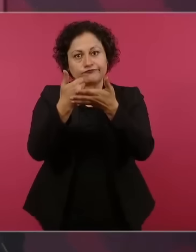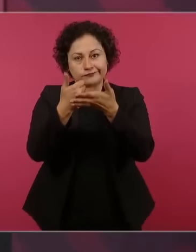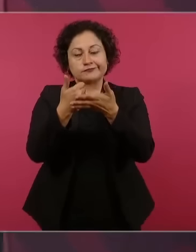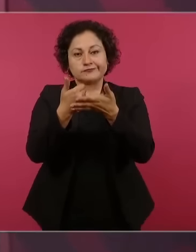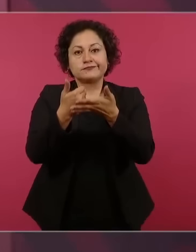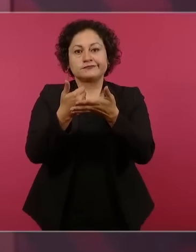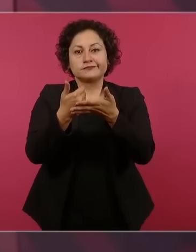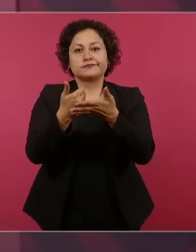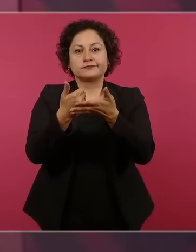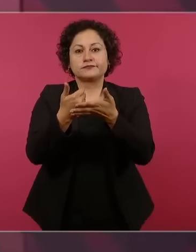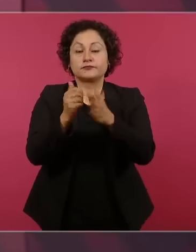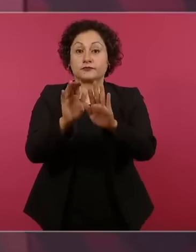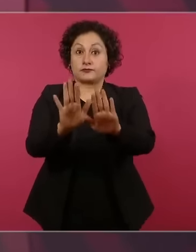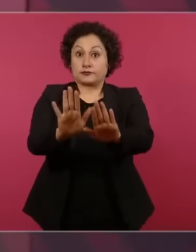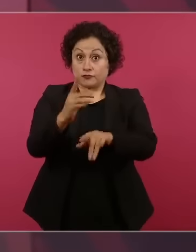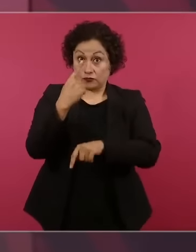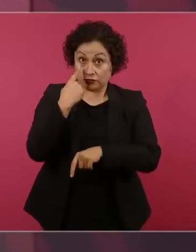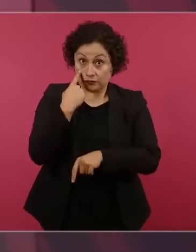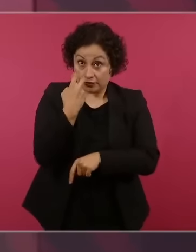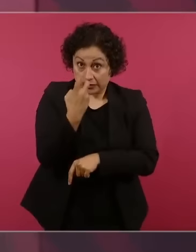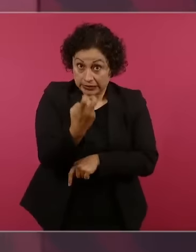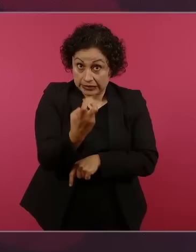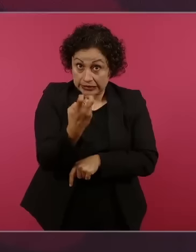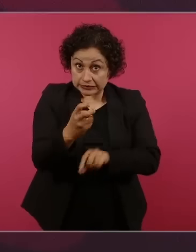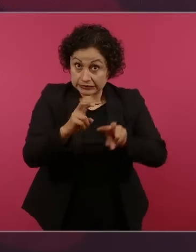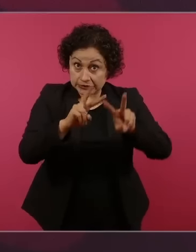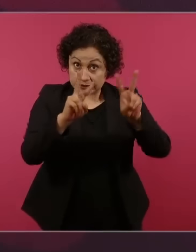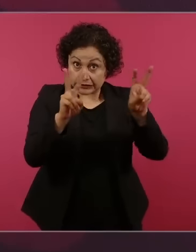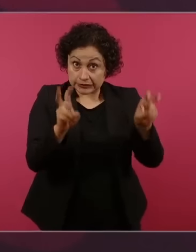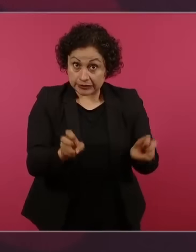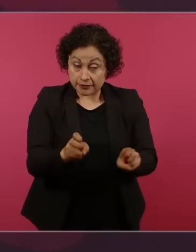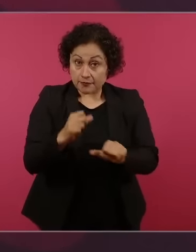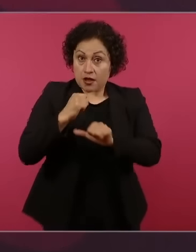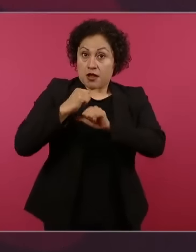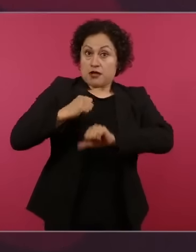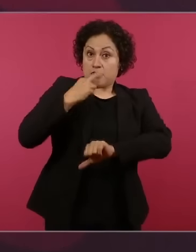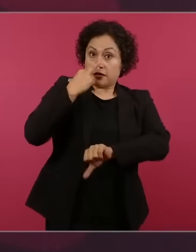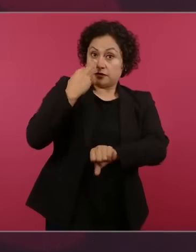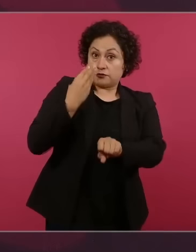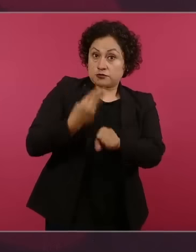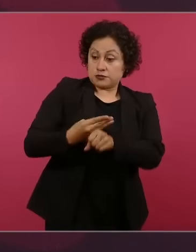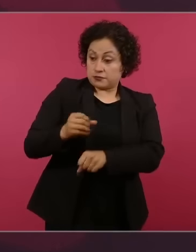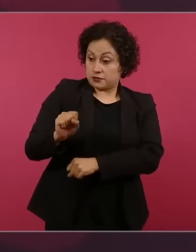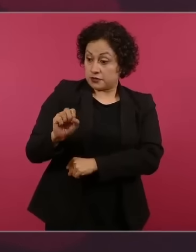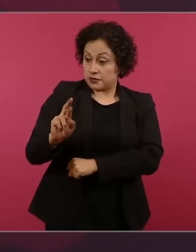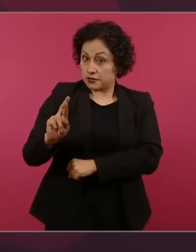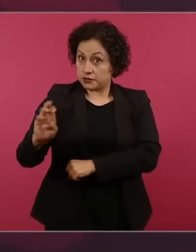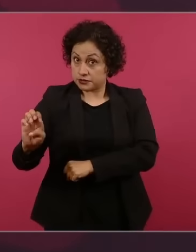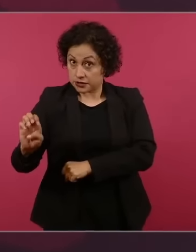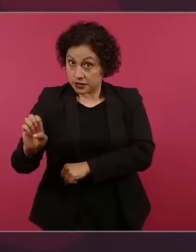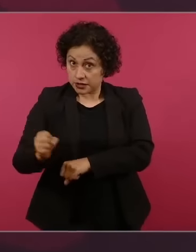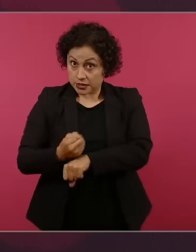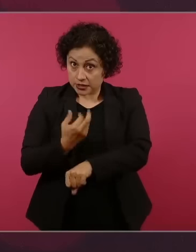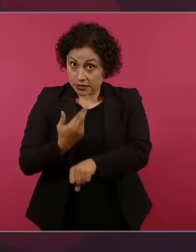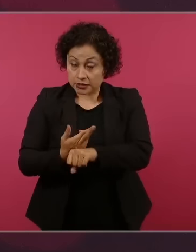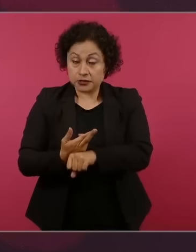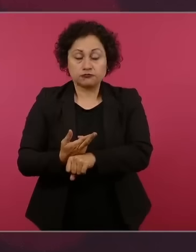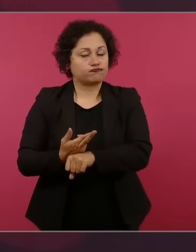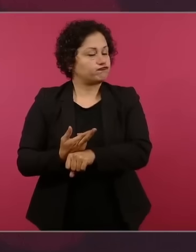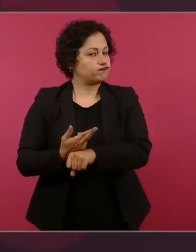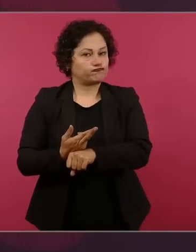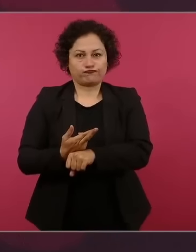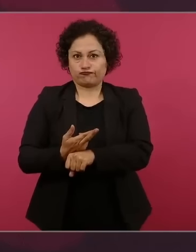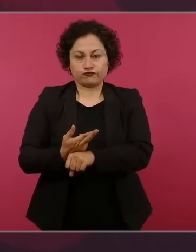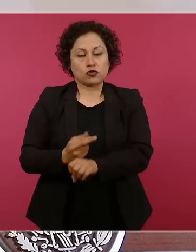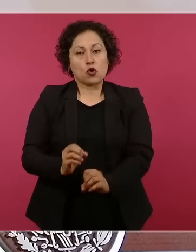a la Secretaría de Relaciones Exteriores, no corresponde a la Embajada de